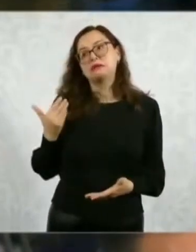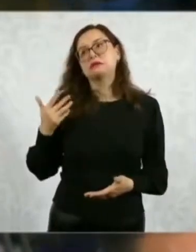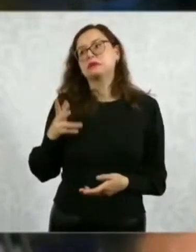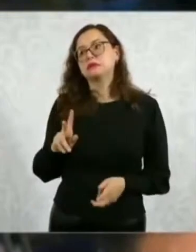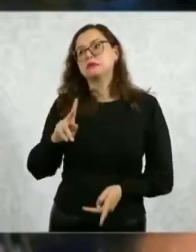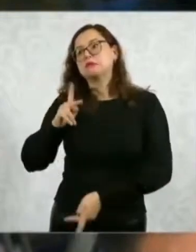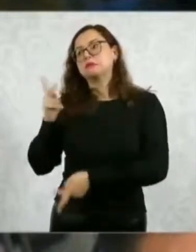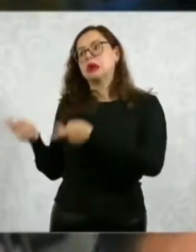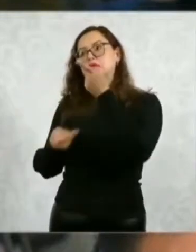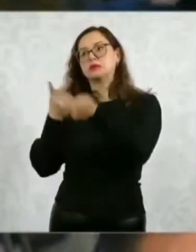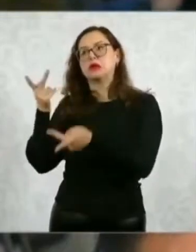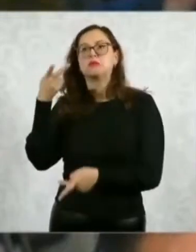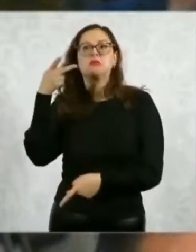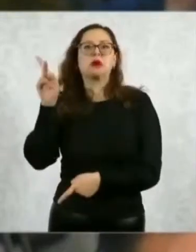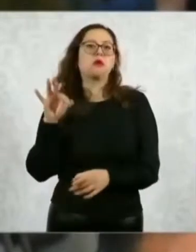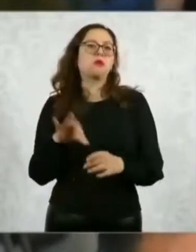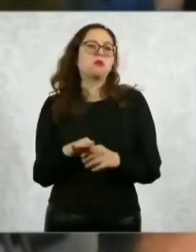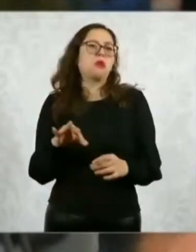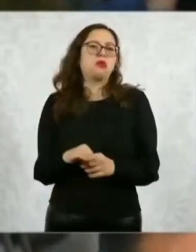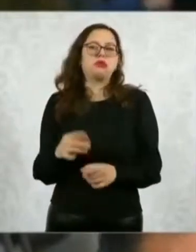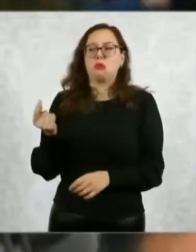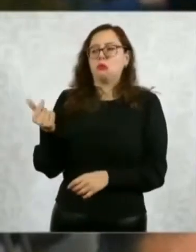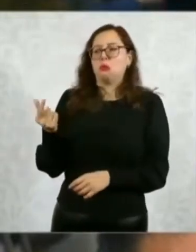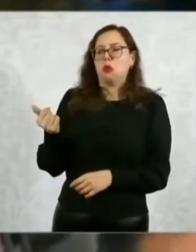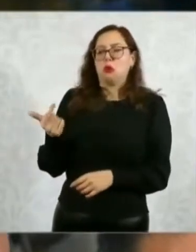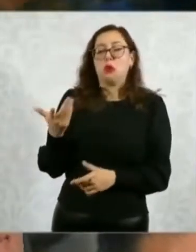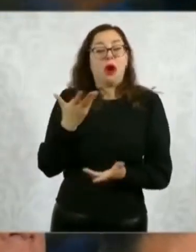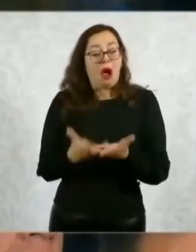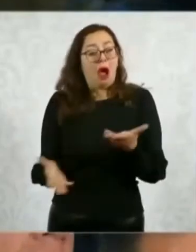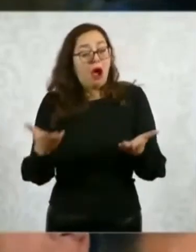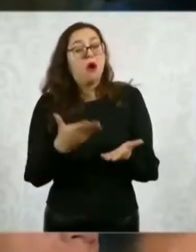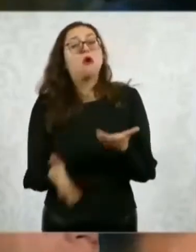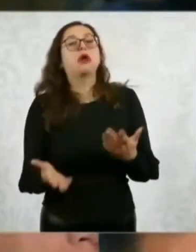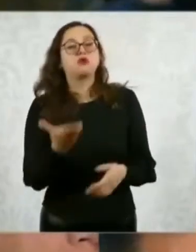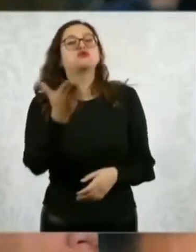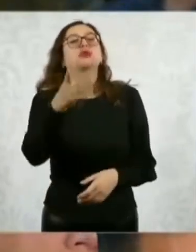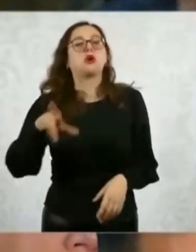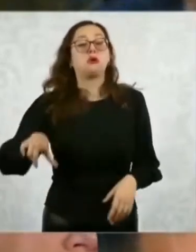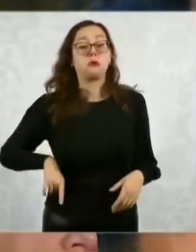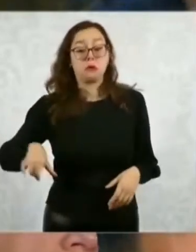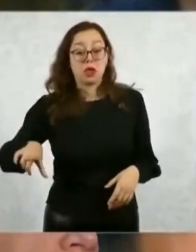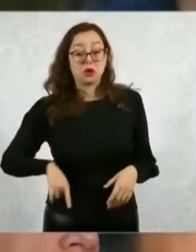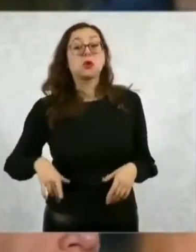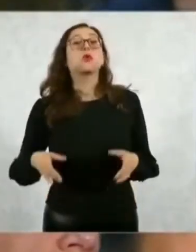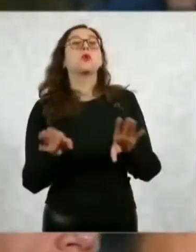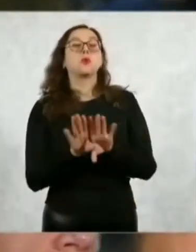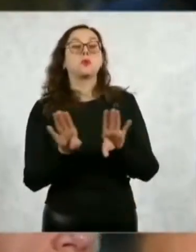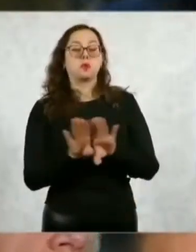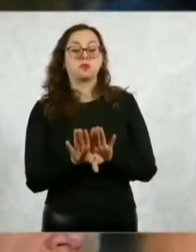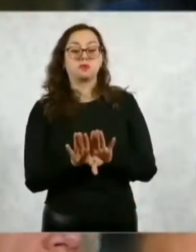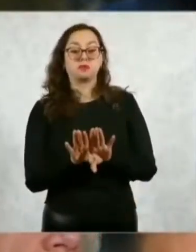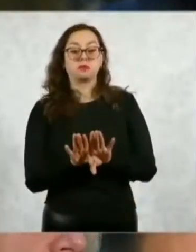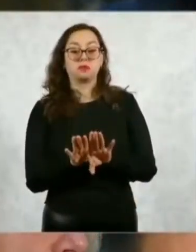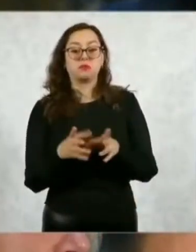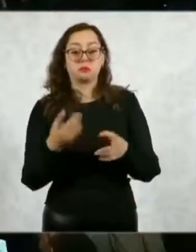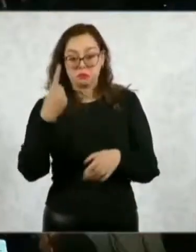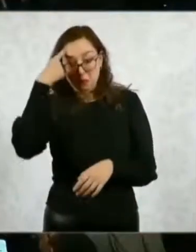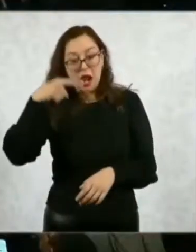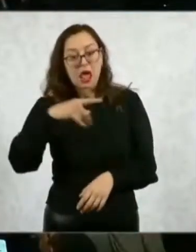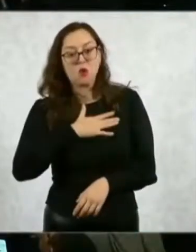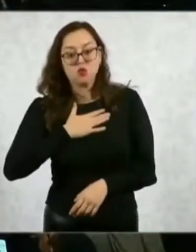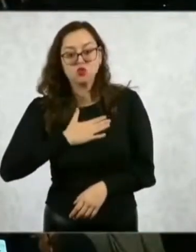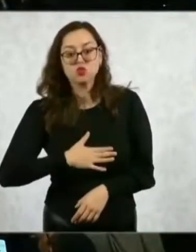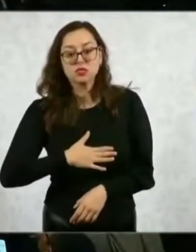¿Qué este gobierno cuál será esa relación hacia el pasado y lo que se pueda rescatar para hacer justicia,